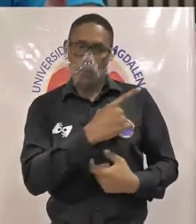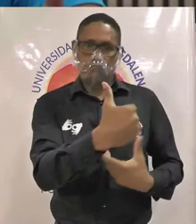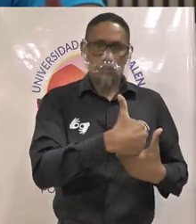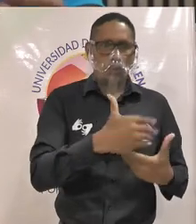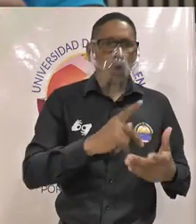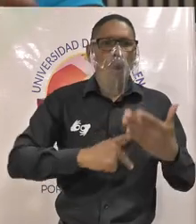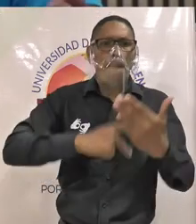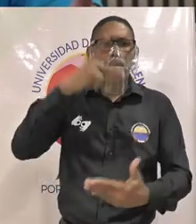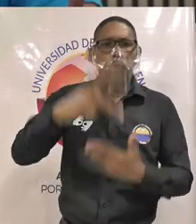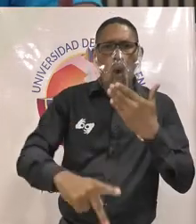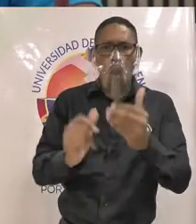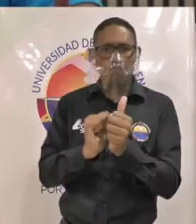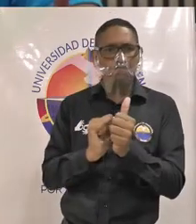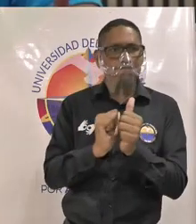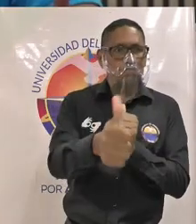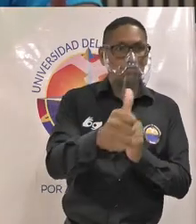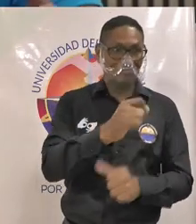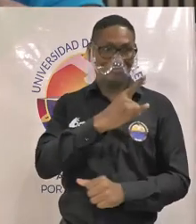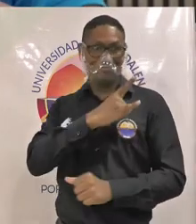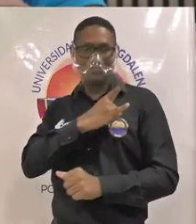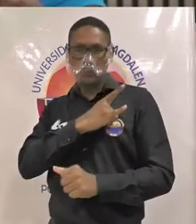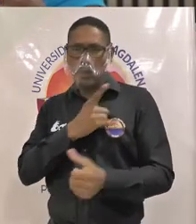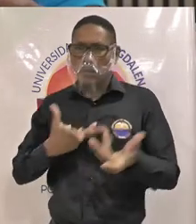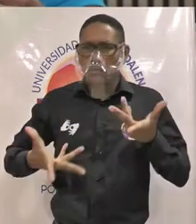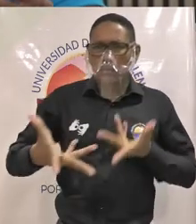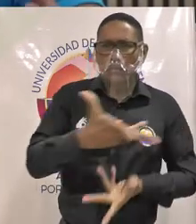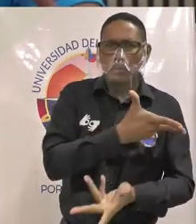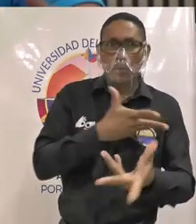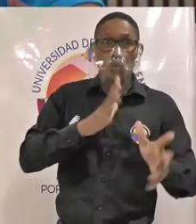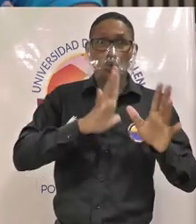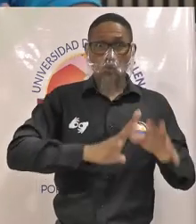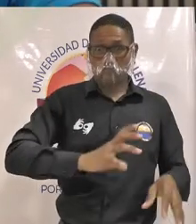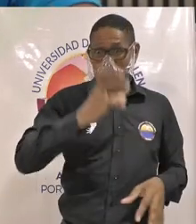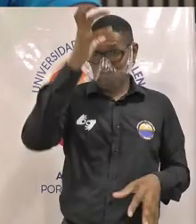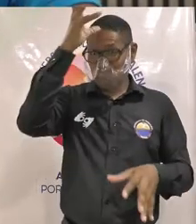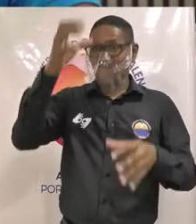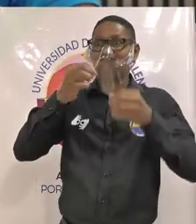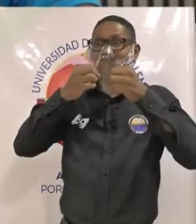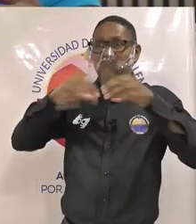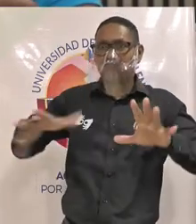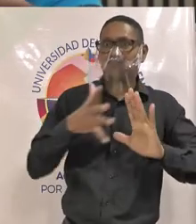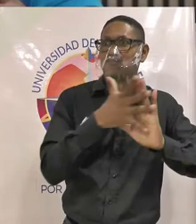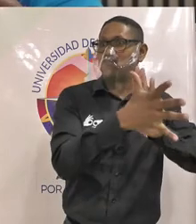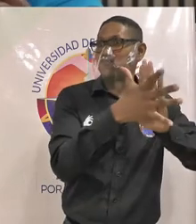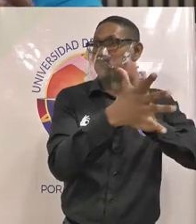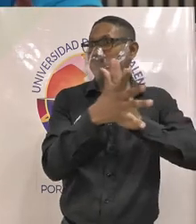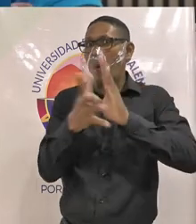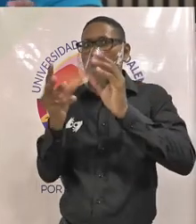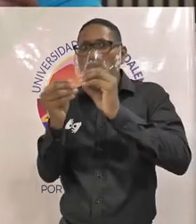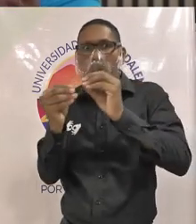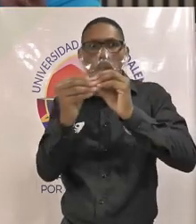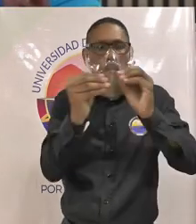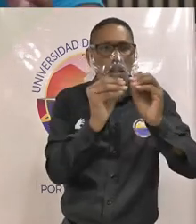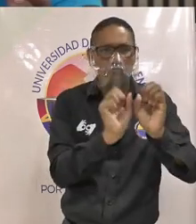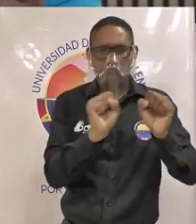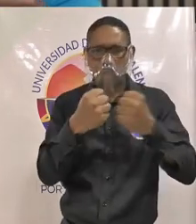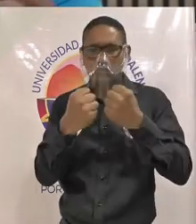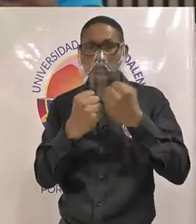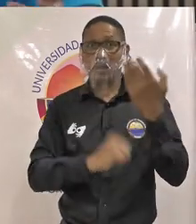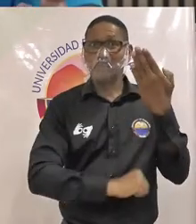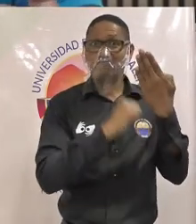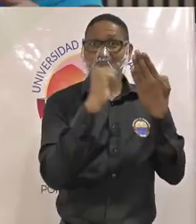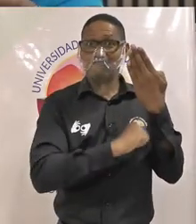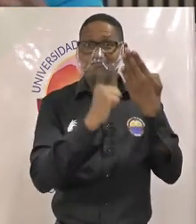extensión por parte de la universidad a difundir ese conocimiento que tienen y a consolidar una cátedra de